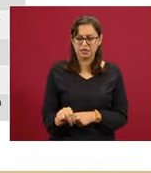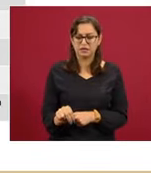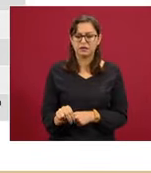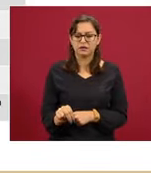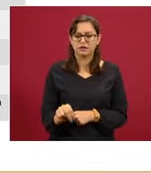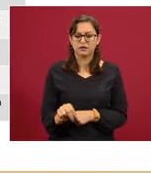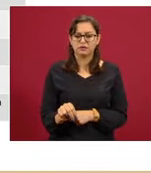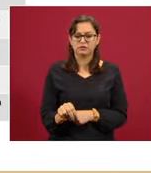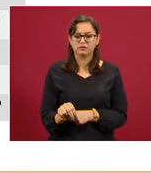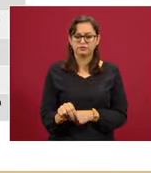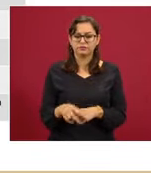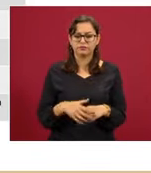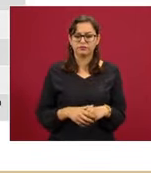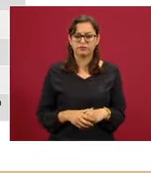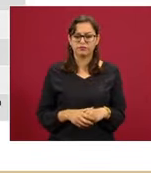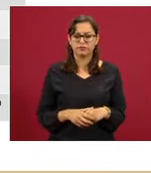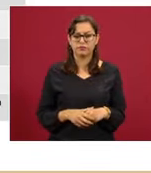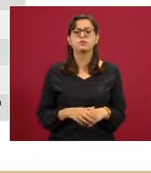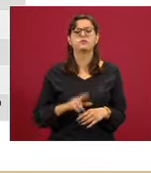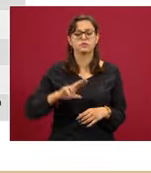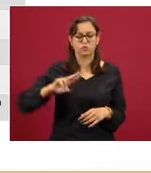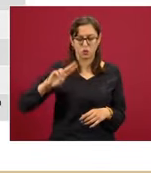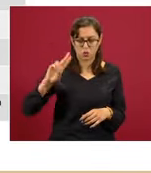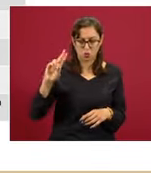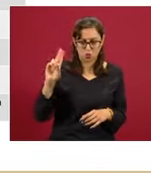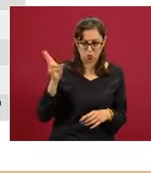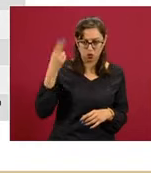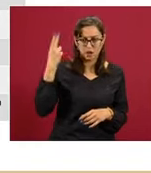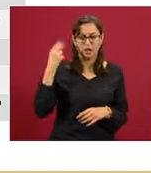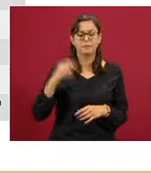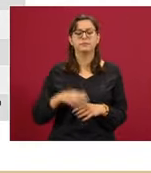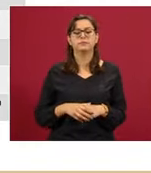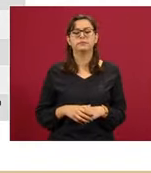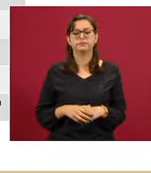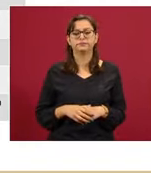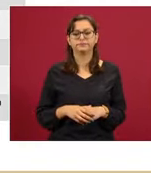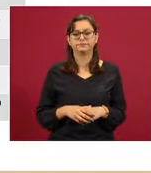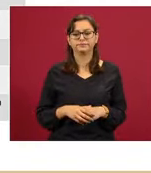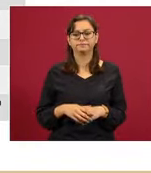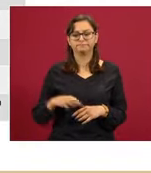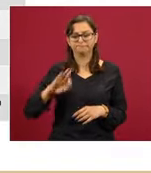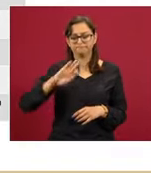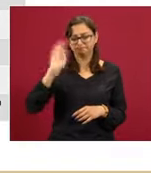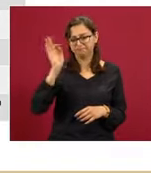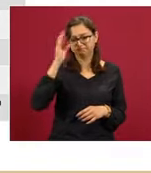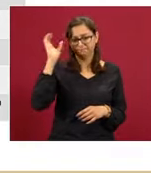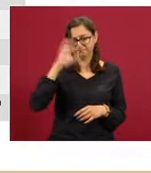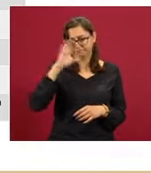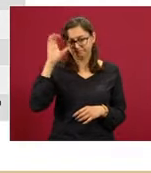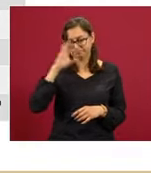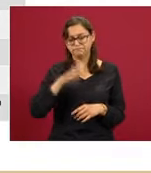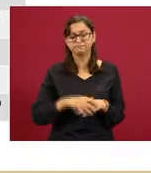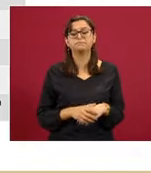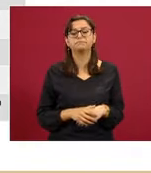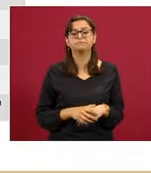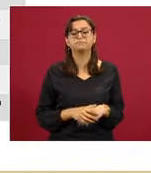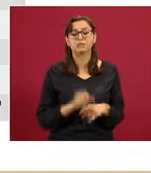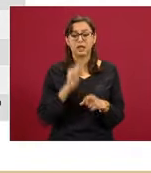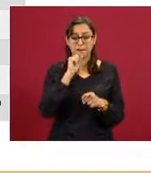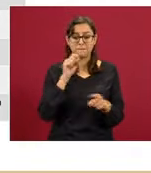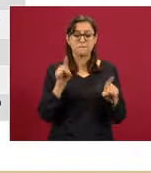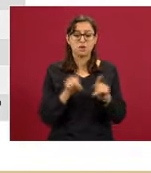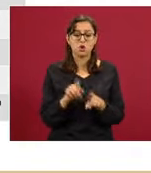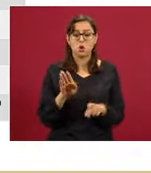Instituto de Investigaciones Biomédicas de la UNAM, Facultad de Ciencias de la Universidad Nacional, la Unidad de Desarrollo e Investigación en